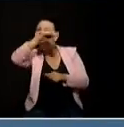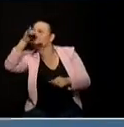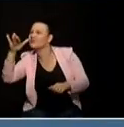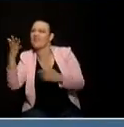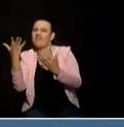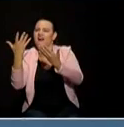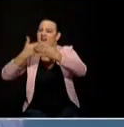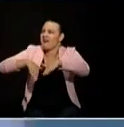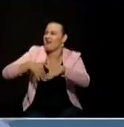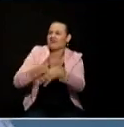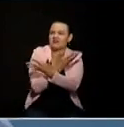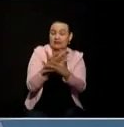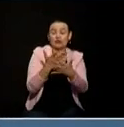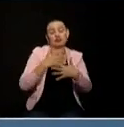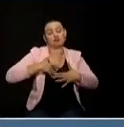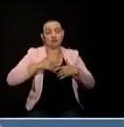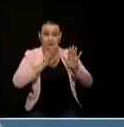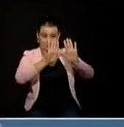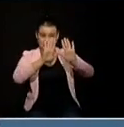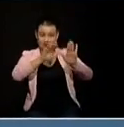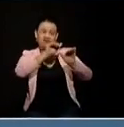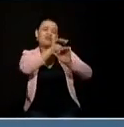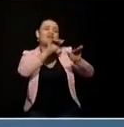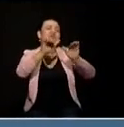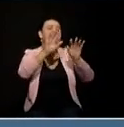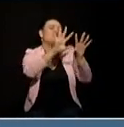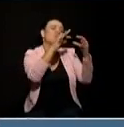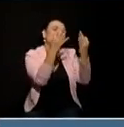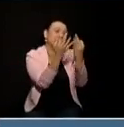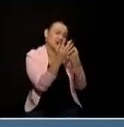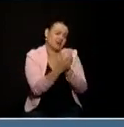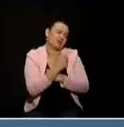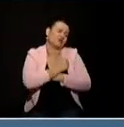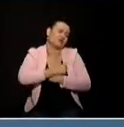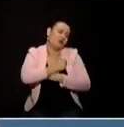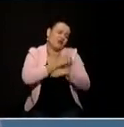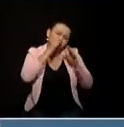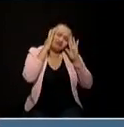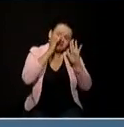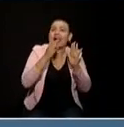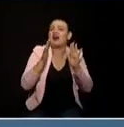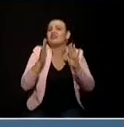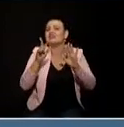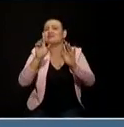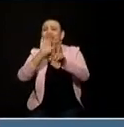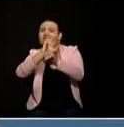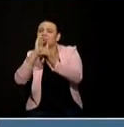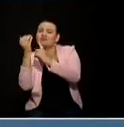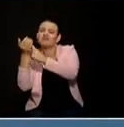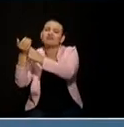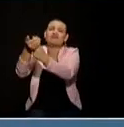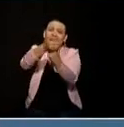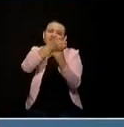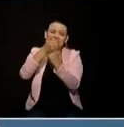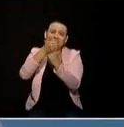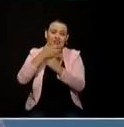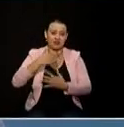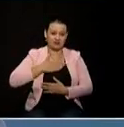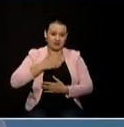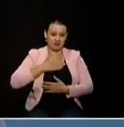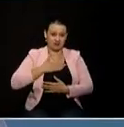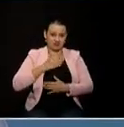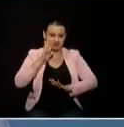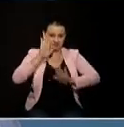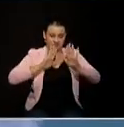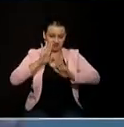queremos y quiero dirigirme a ellos tenemos que defender la vida la familia la sociedad representó el partido colombia